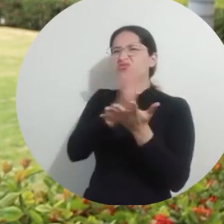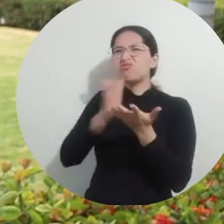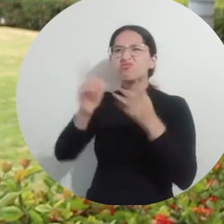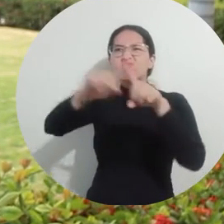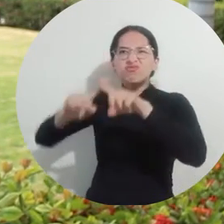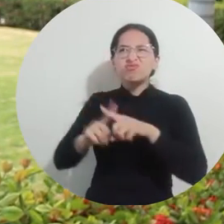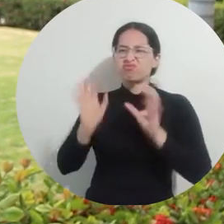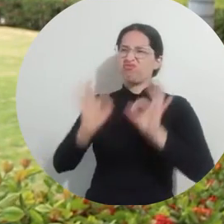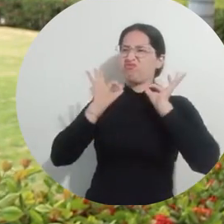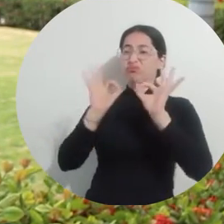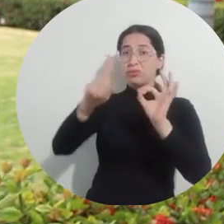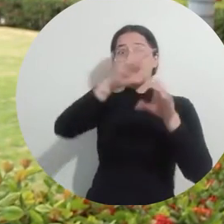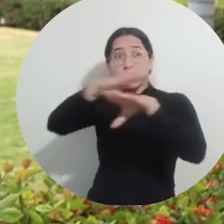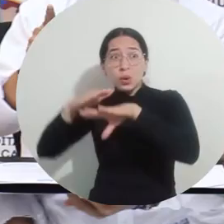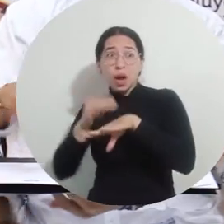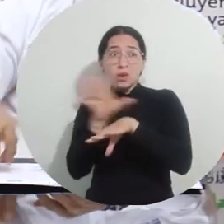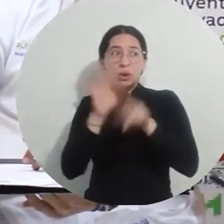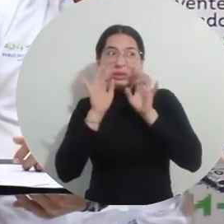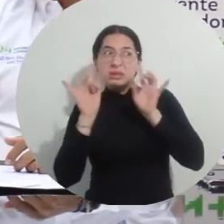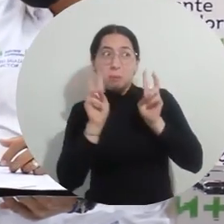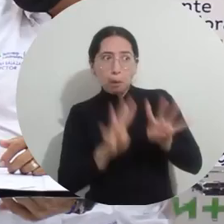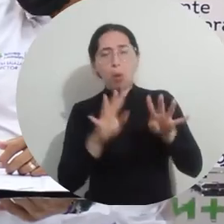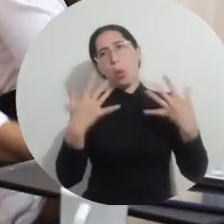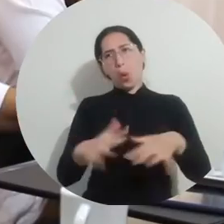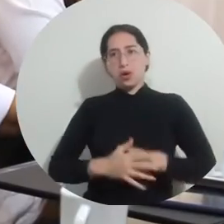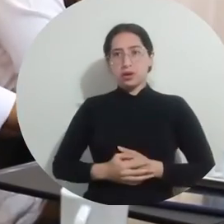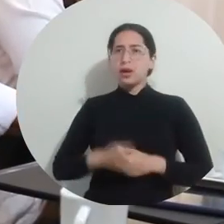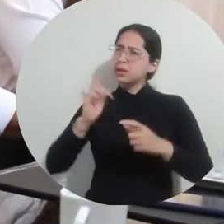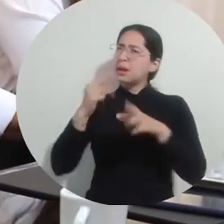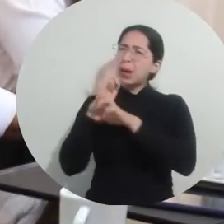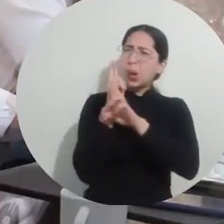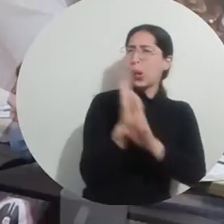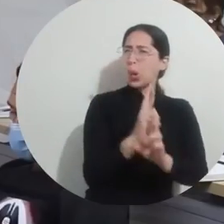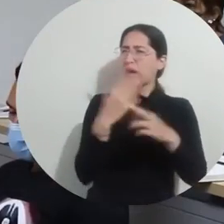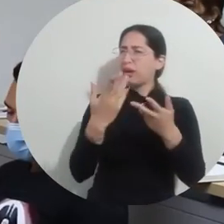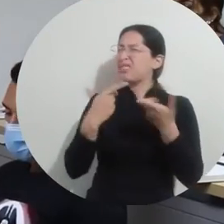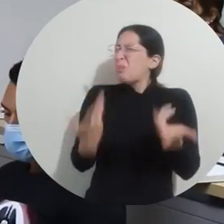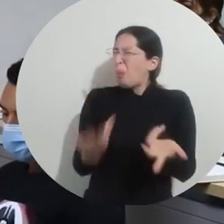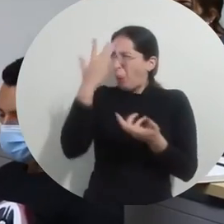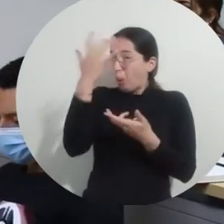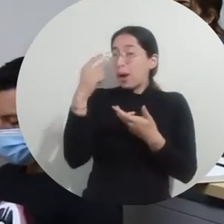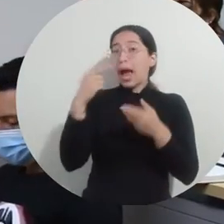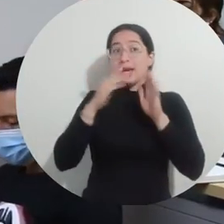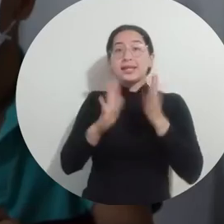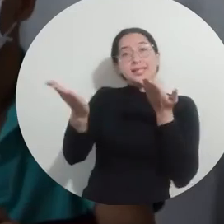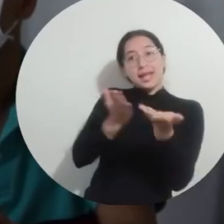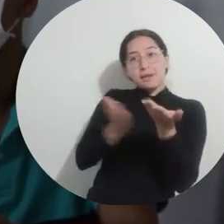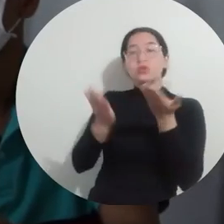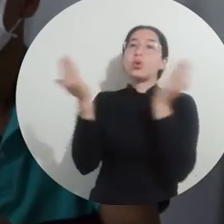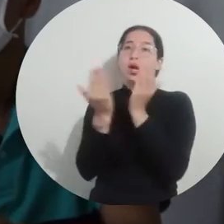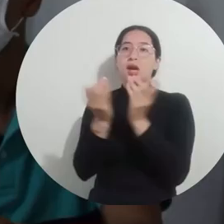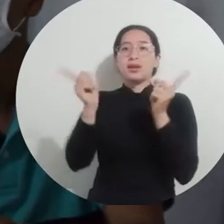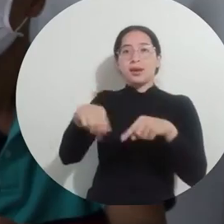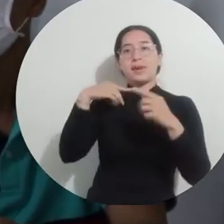buena noticia para los sanarios, para los magdalenenses. La primera certificación se dio como reconocimiento a la prestación del Servicio de Educación para el